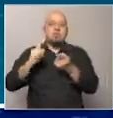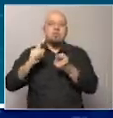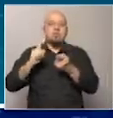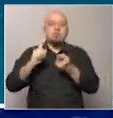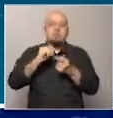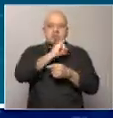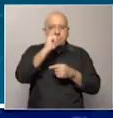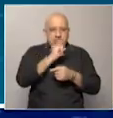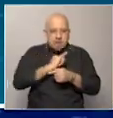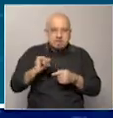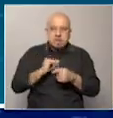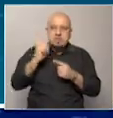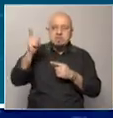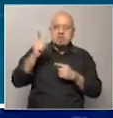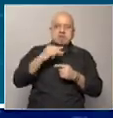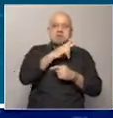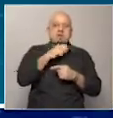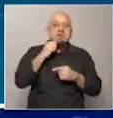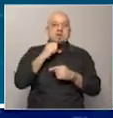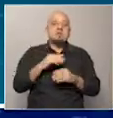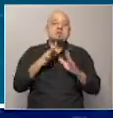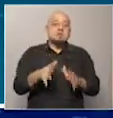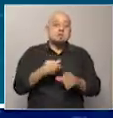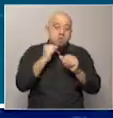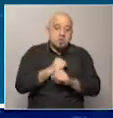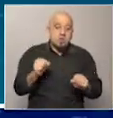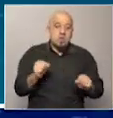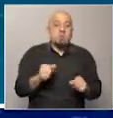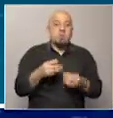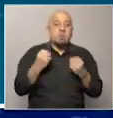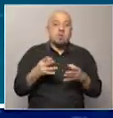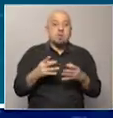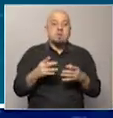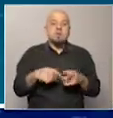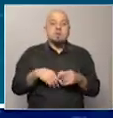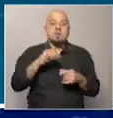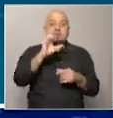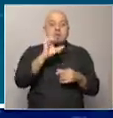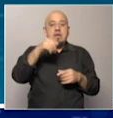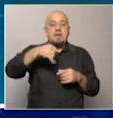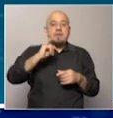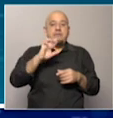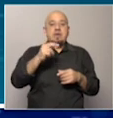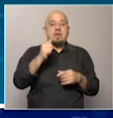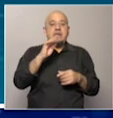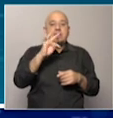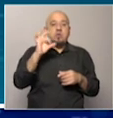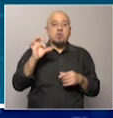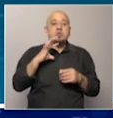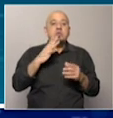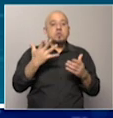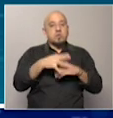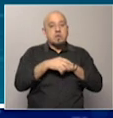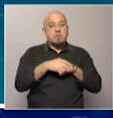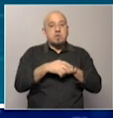Israel, por supuesto, en Oriente Medio, pero lo está consiguiendo. ¿Por qué? Pues porque, entre otras cosas, Emiratos Árabes Unidos es un gran amigo, dice él,